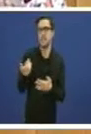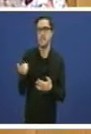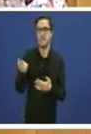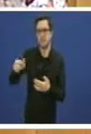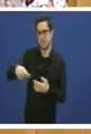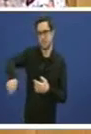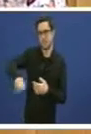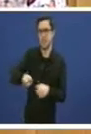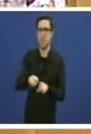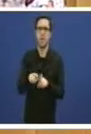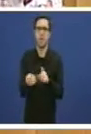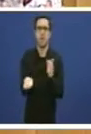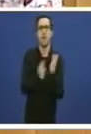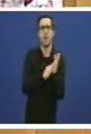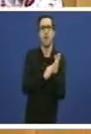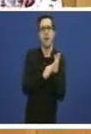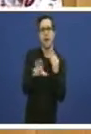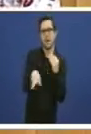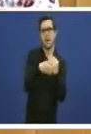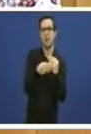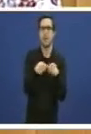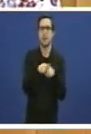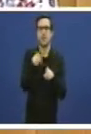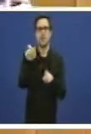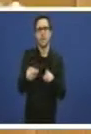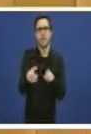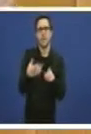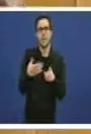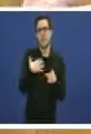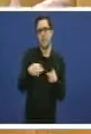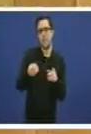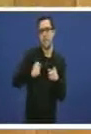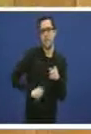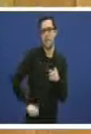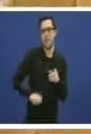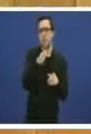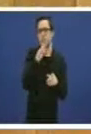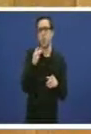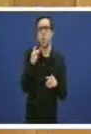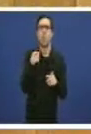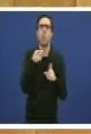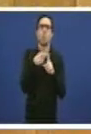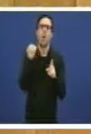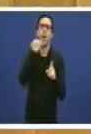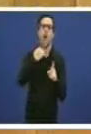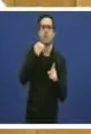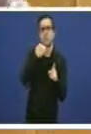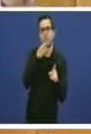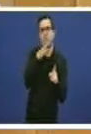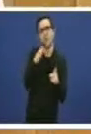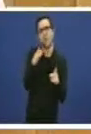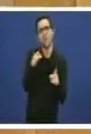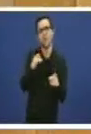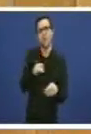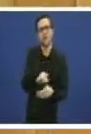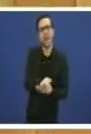que permite cobrar ainda non sabemos por qué. Polo uso abusivo polo fraude pero ainda non nos dicen que o